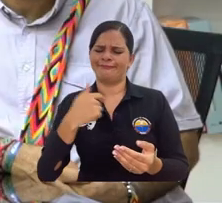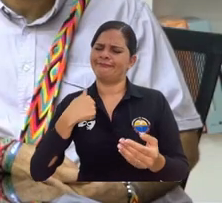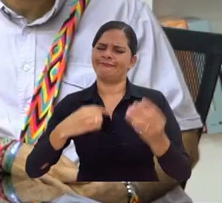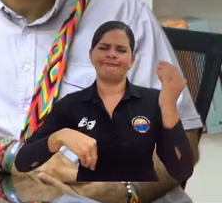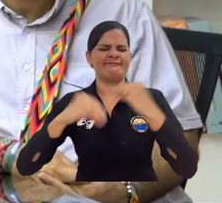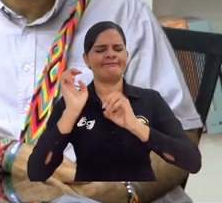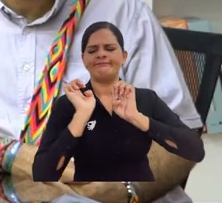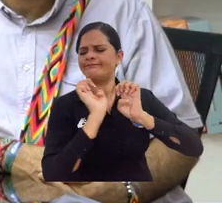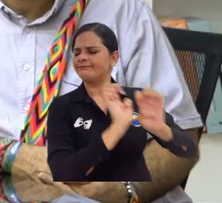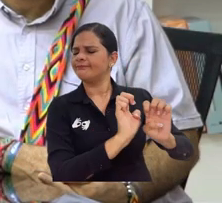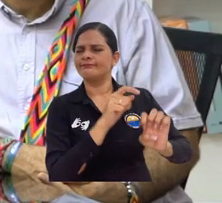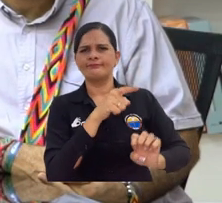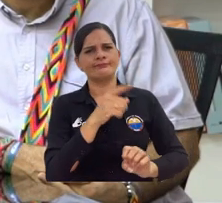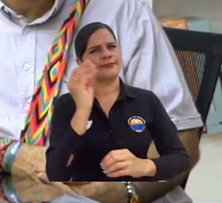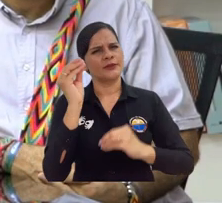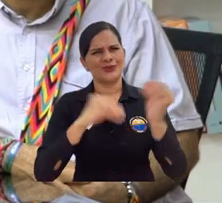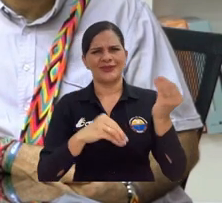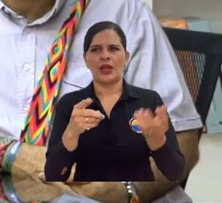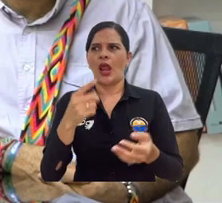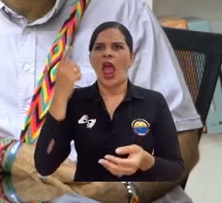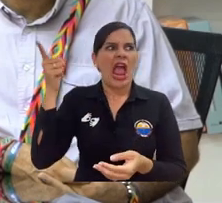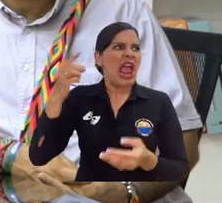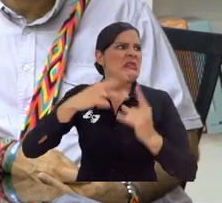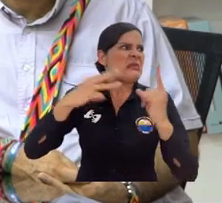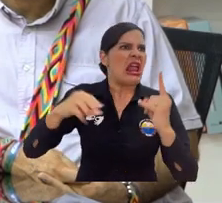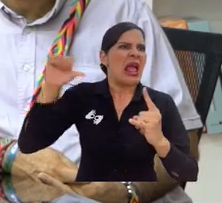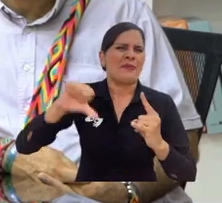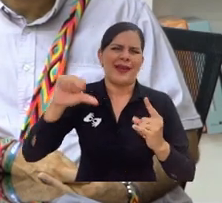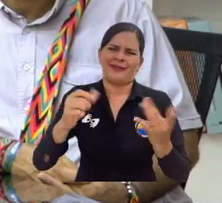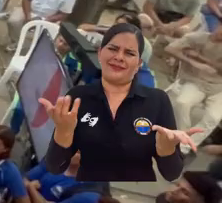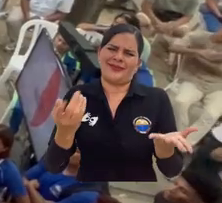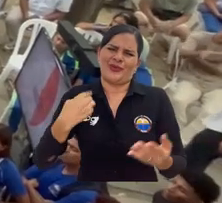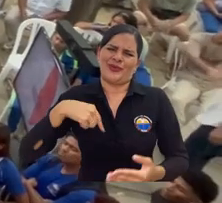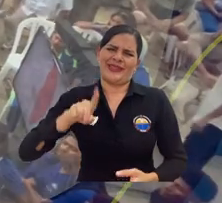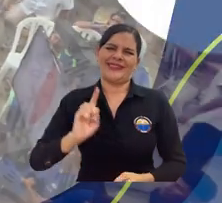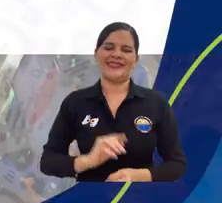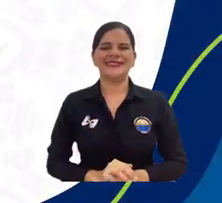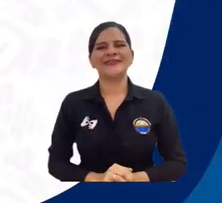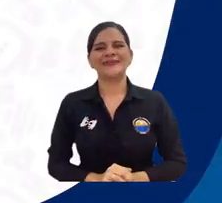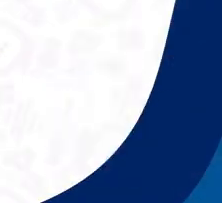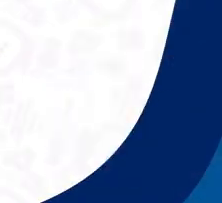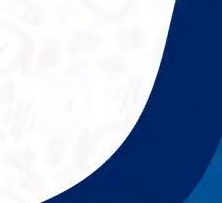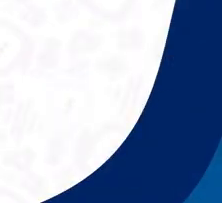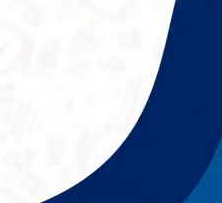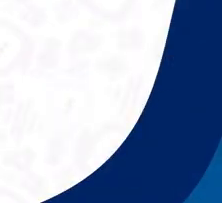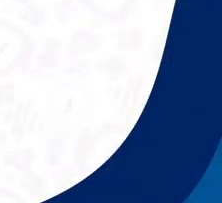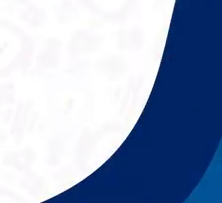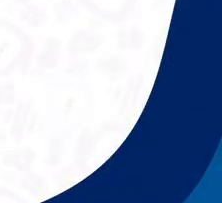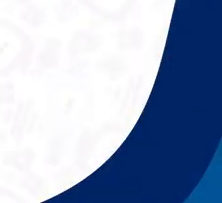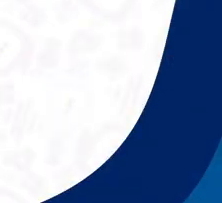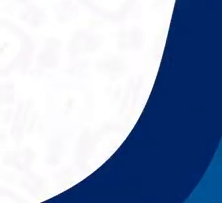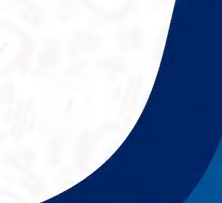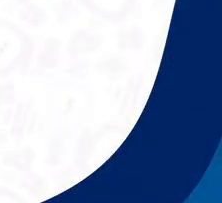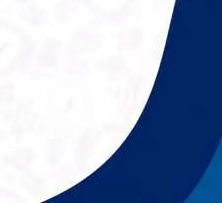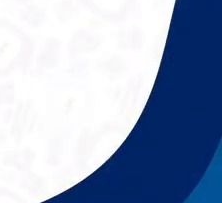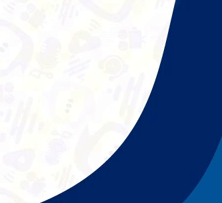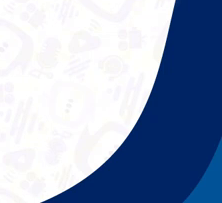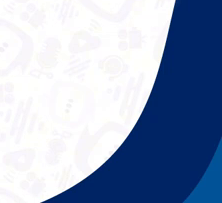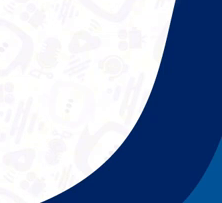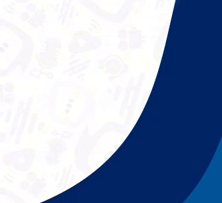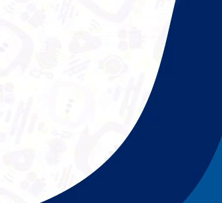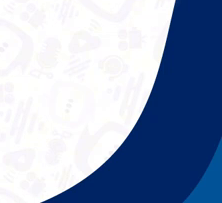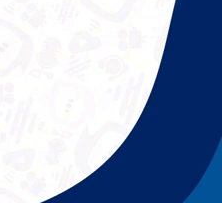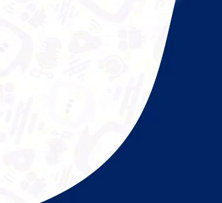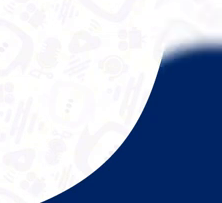estos actos que pretenden hacer de la universidad un imaginario que no existe para nada en ella. Universidad del Magdalena, aún